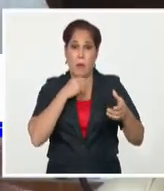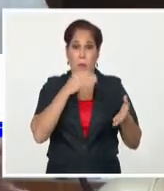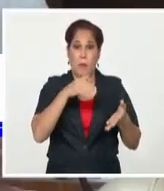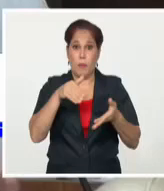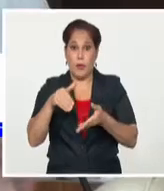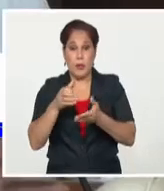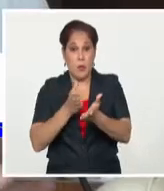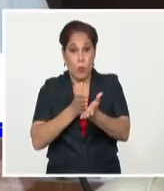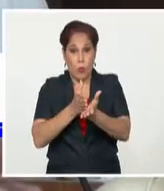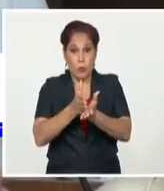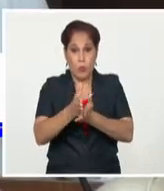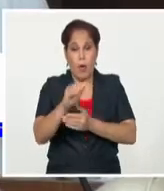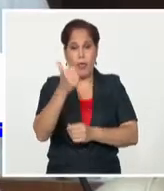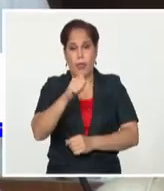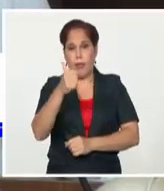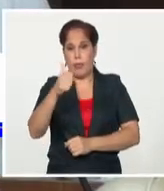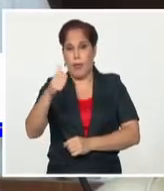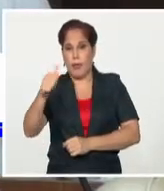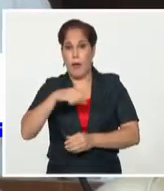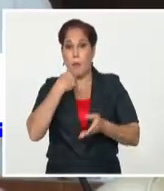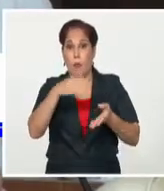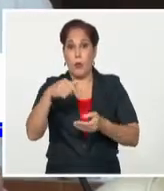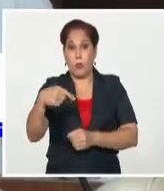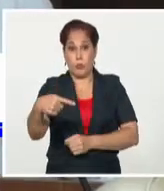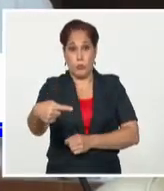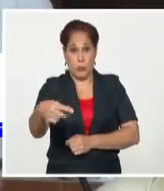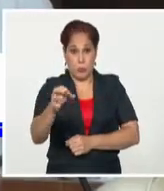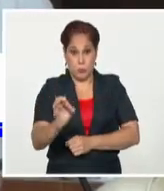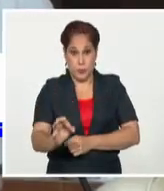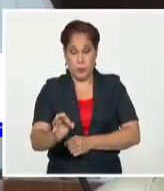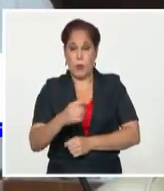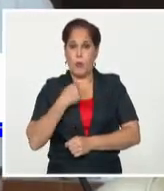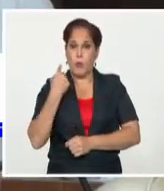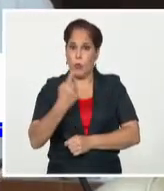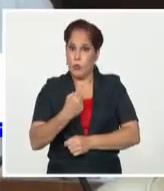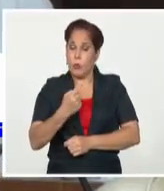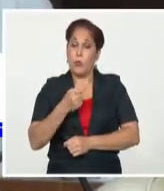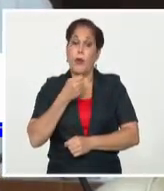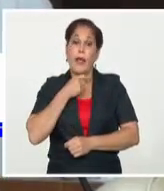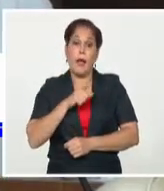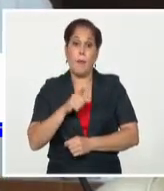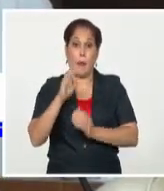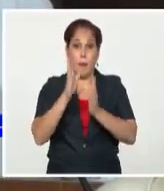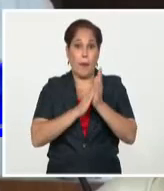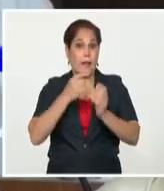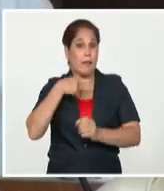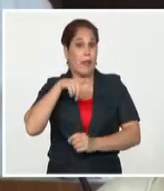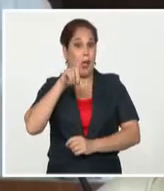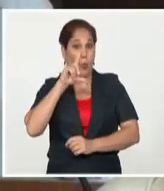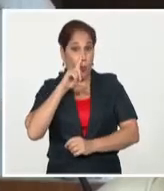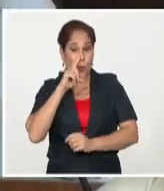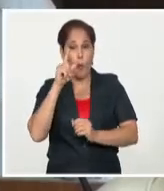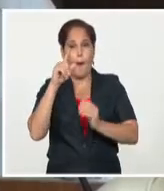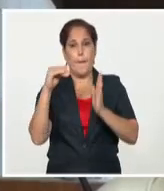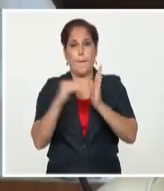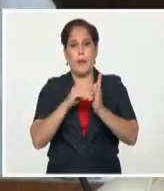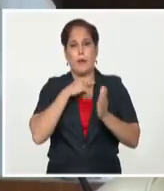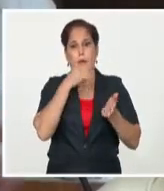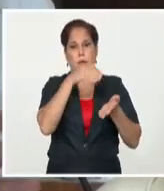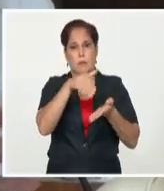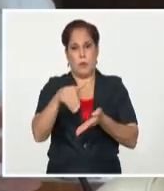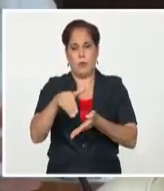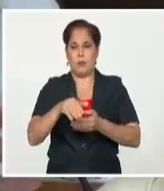se mantuviera este ritmo de 10 fallecidos diarios, nosotros llegaríamos a mil casos fallecidos,